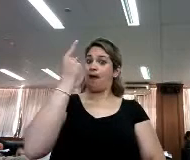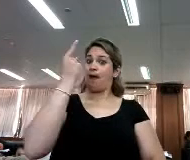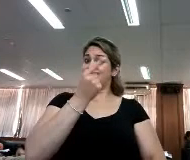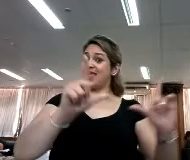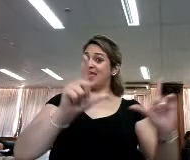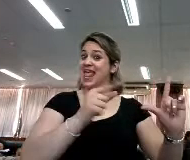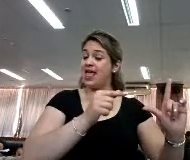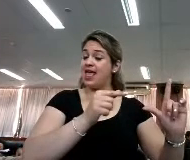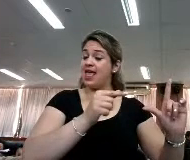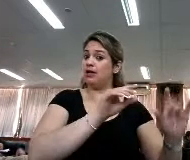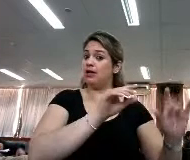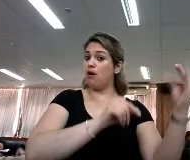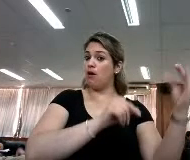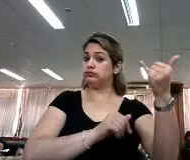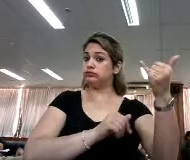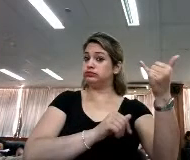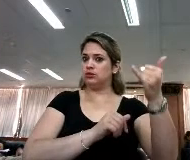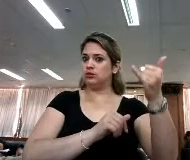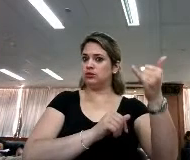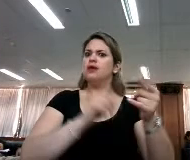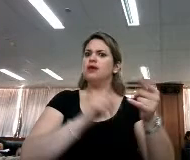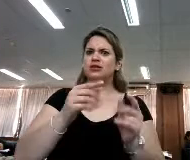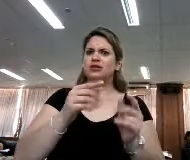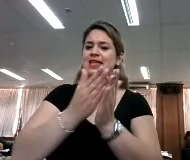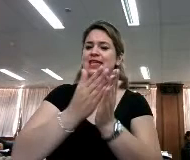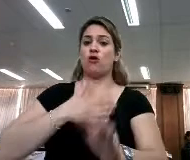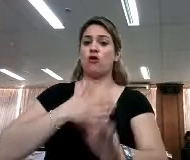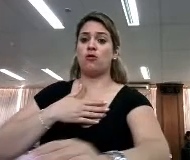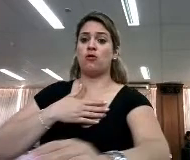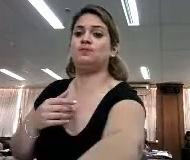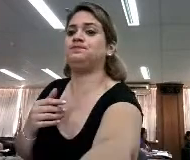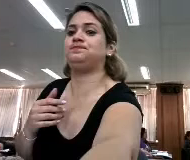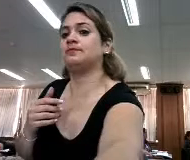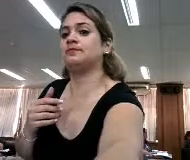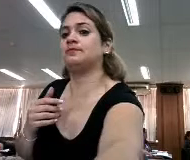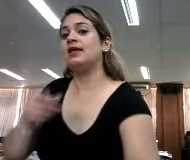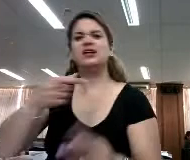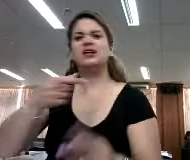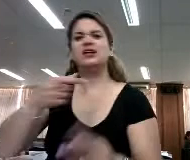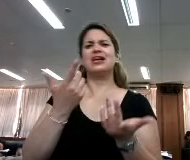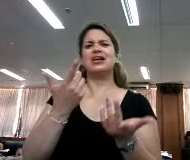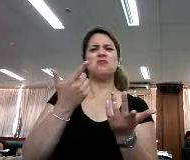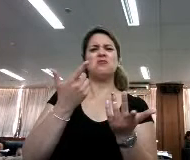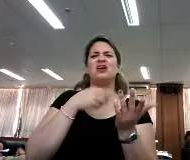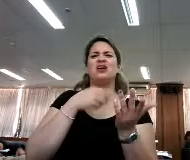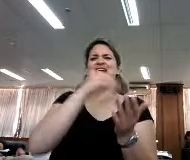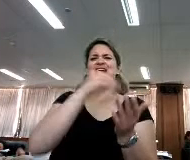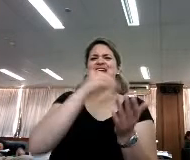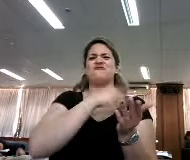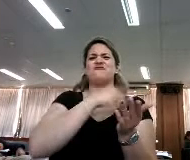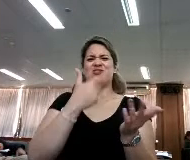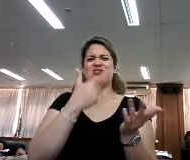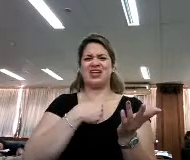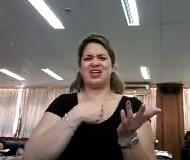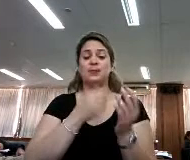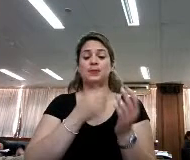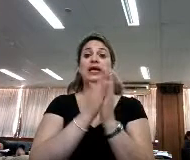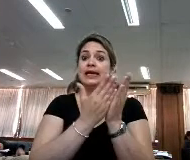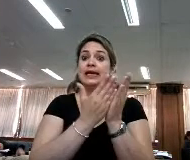incluso hay que desconfiar del mismo libro, creo que nuestra chamba como bibliotecarios es precisamente